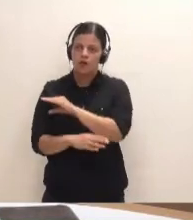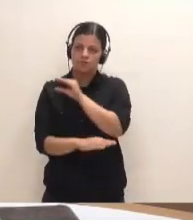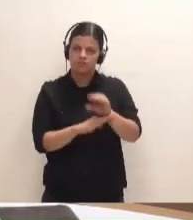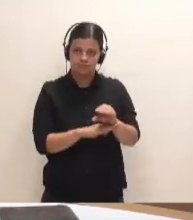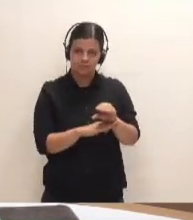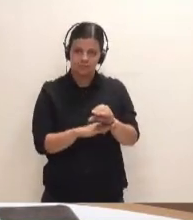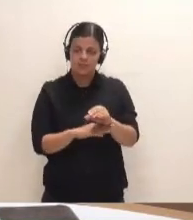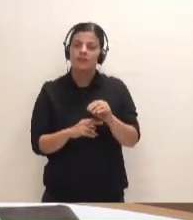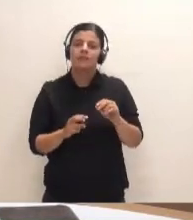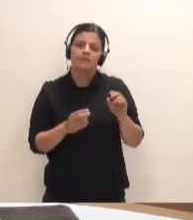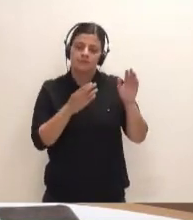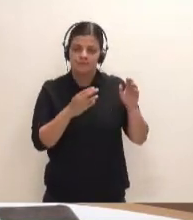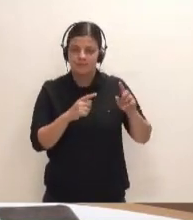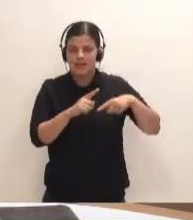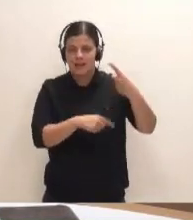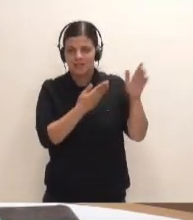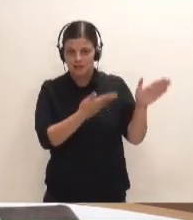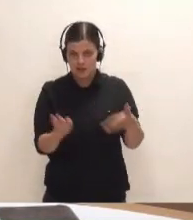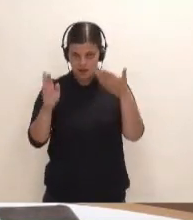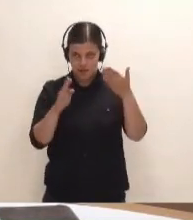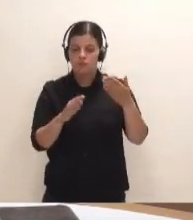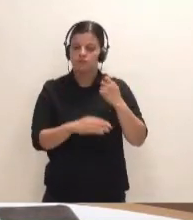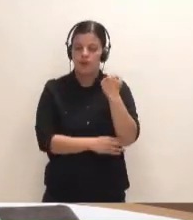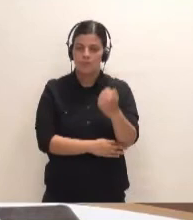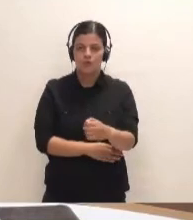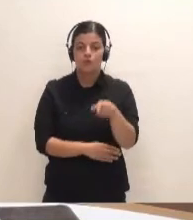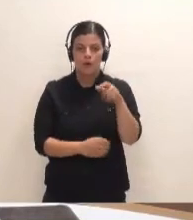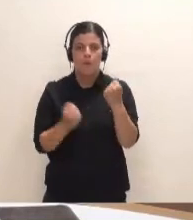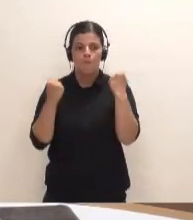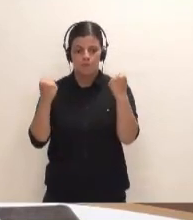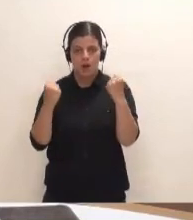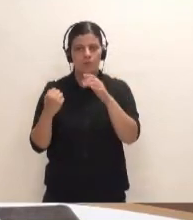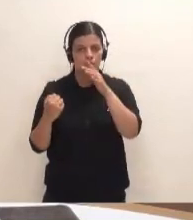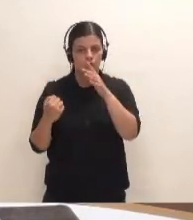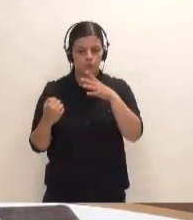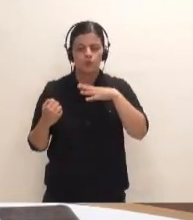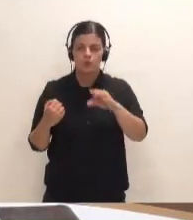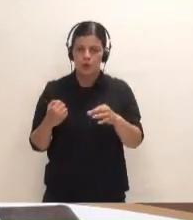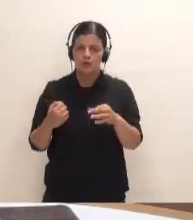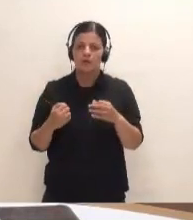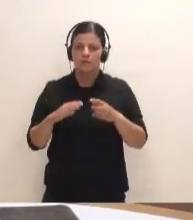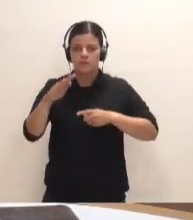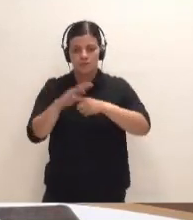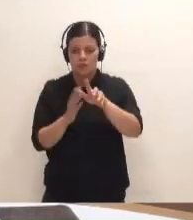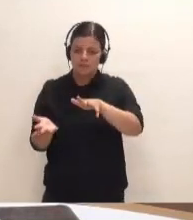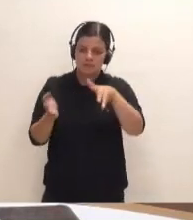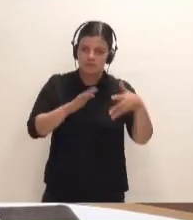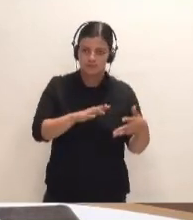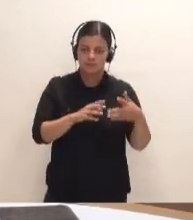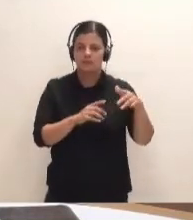fondos de Next Generation. Es uno de los pilares porque puede vincularse al desarrollo, la transición ecológica.